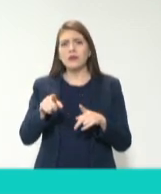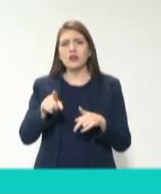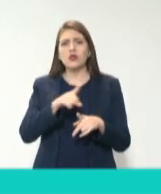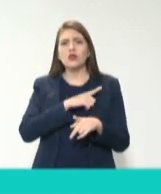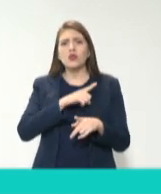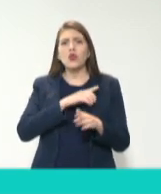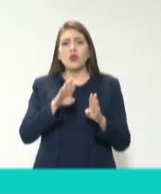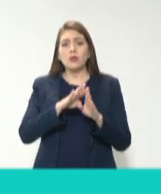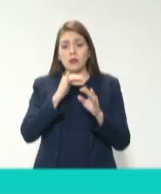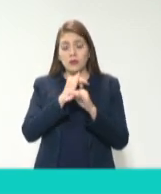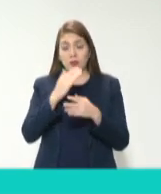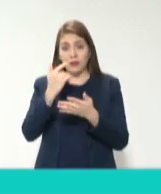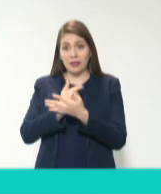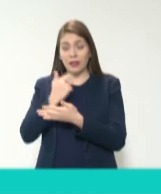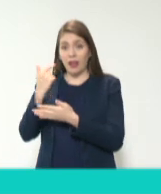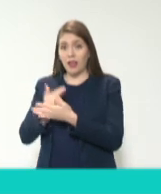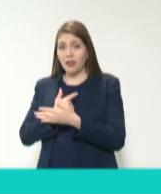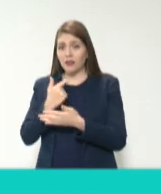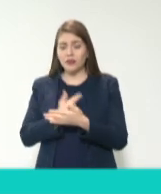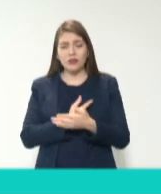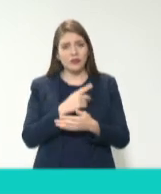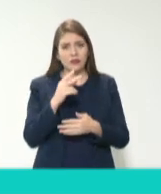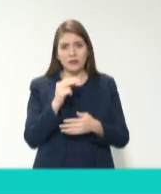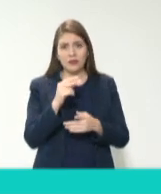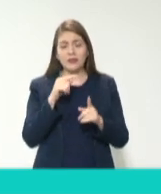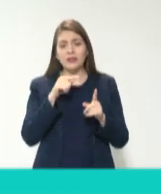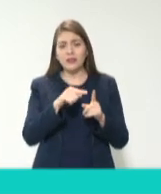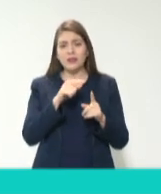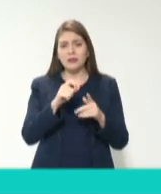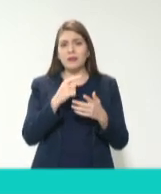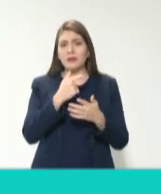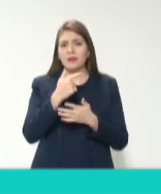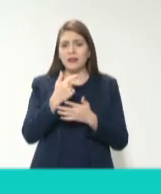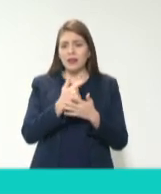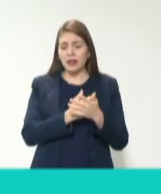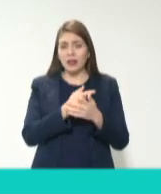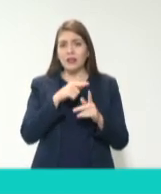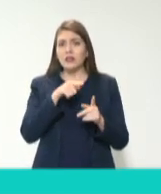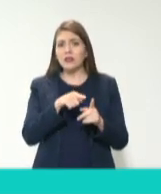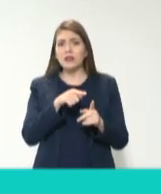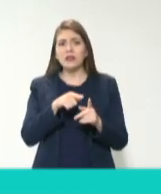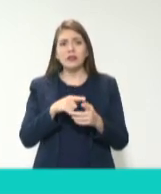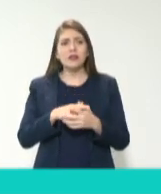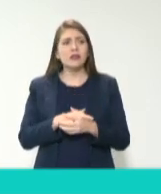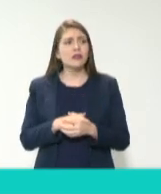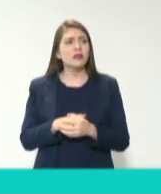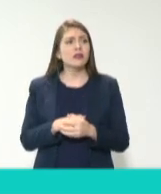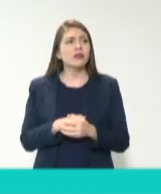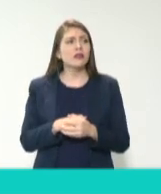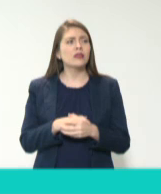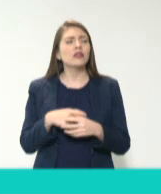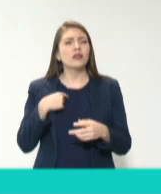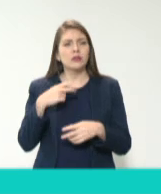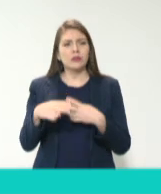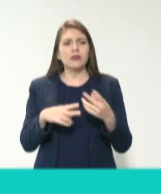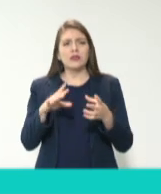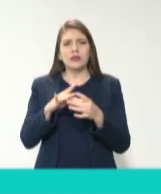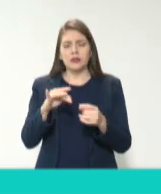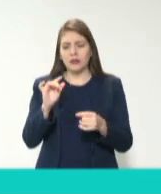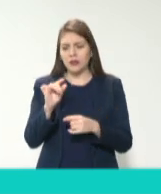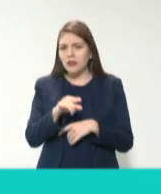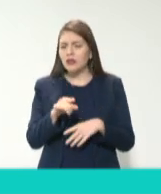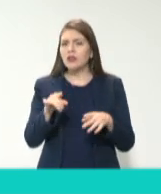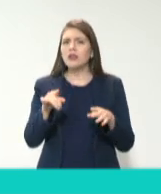los datos duros. Y este último dato del barómetro, del cual yo creo que Carlos nos va a platicar un poquito, sí